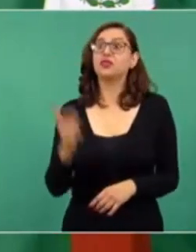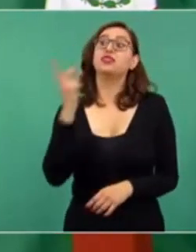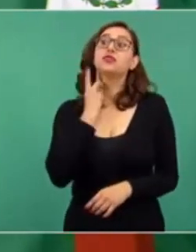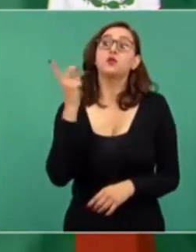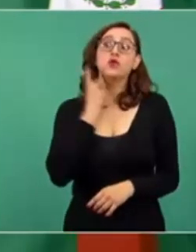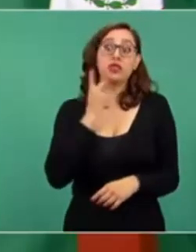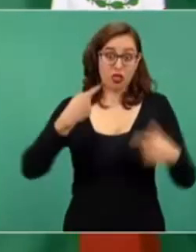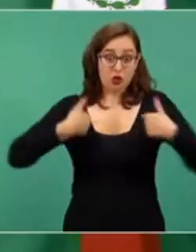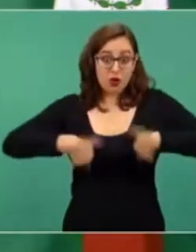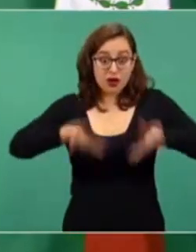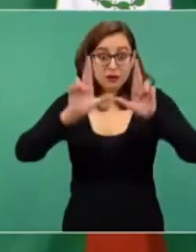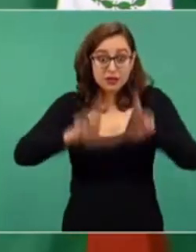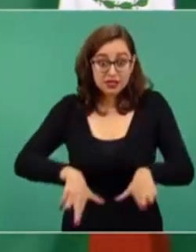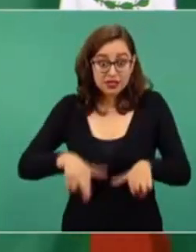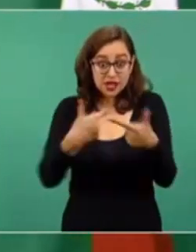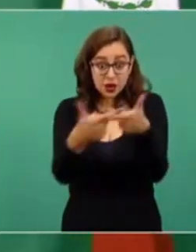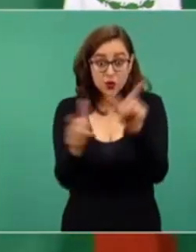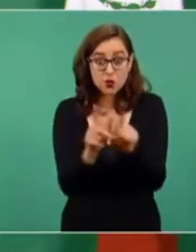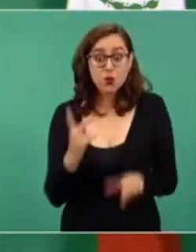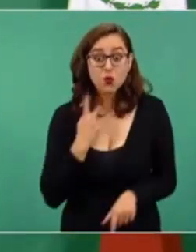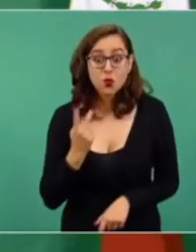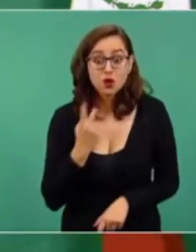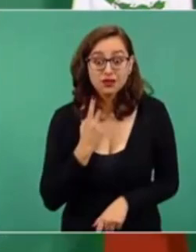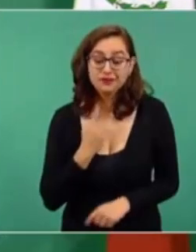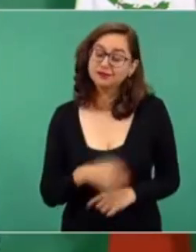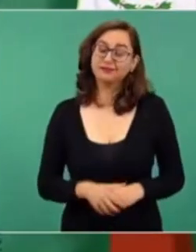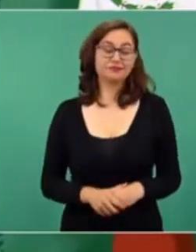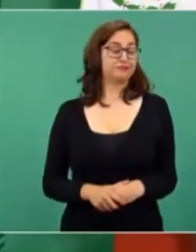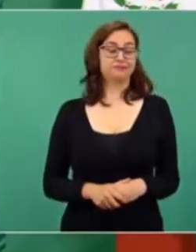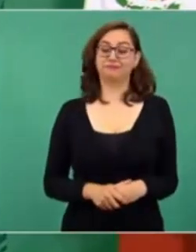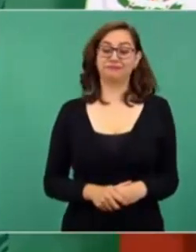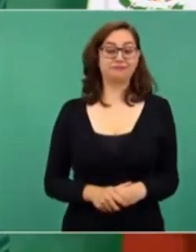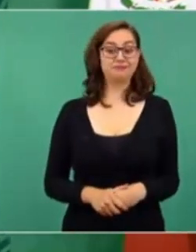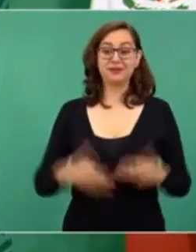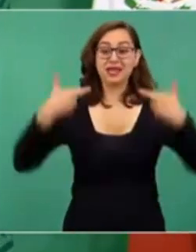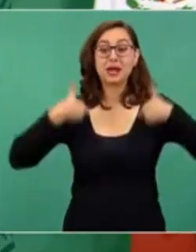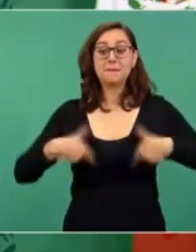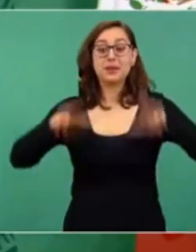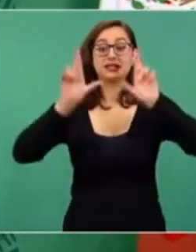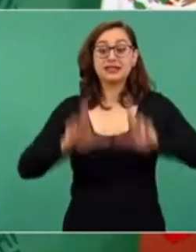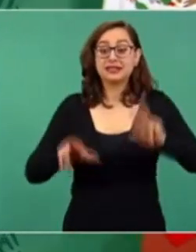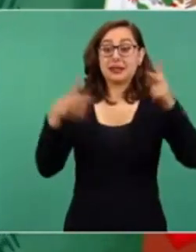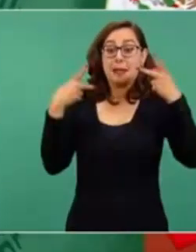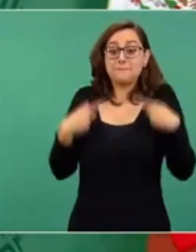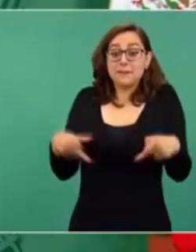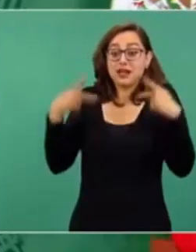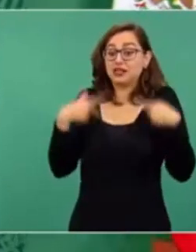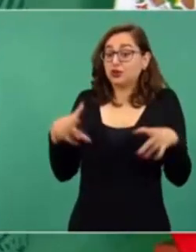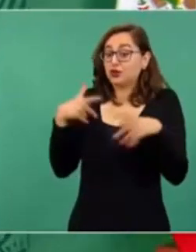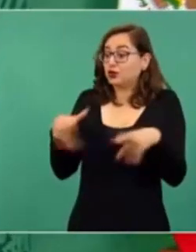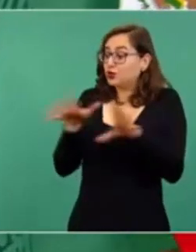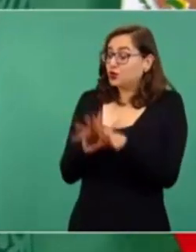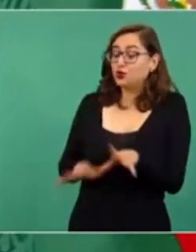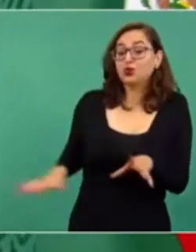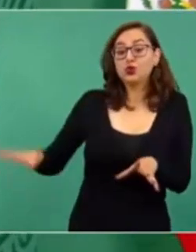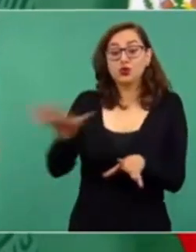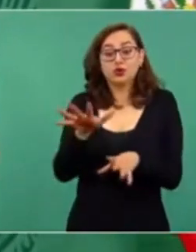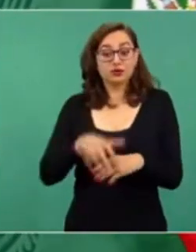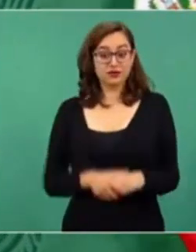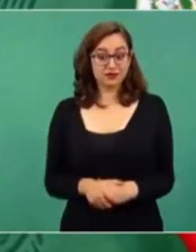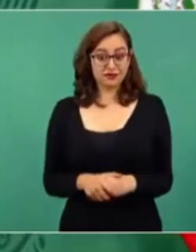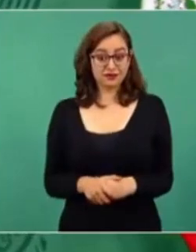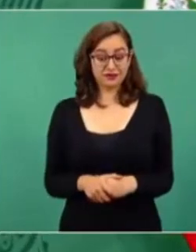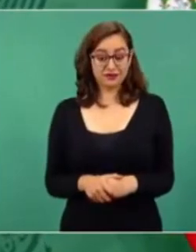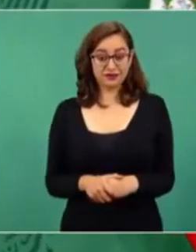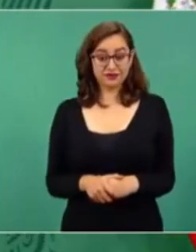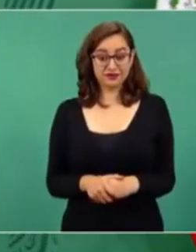partidos, son representantes de los ciudadanos, son representantes del pueblo